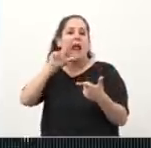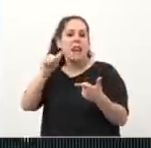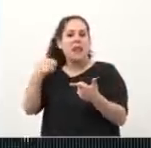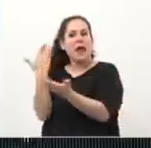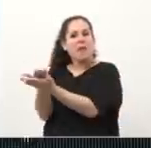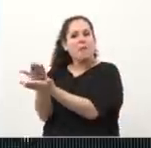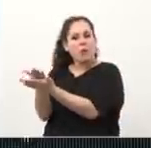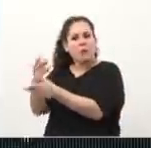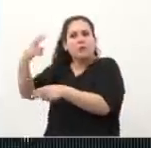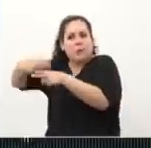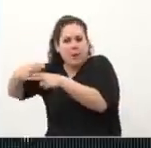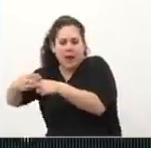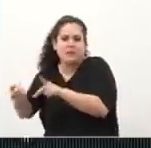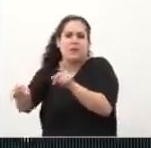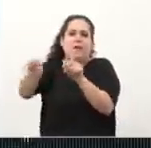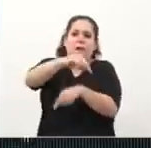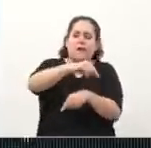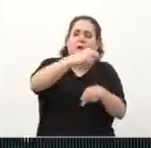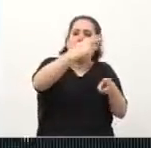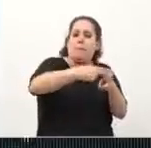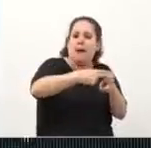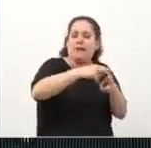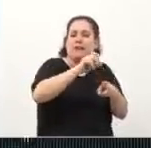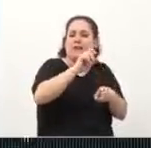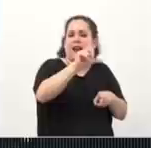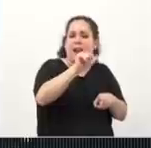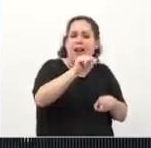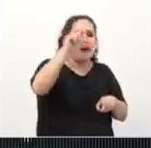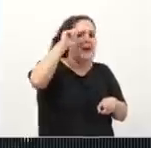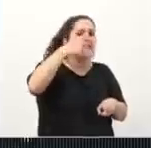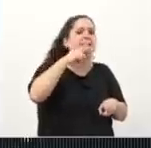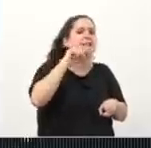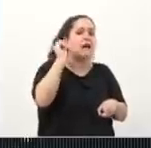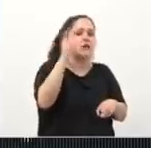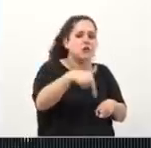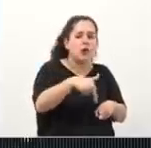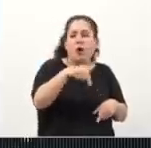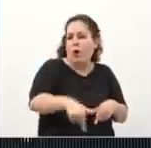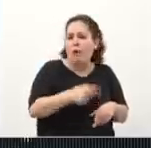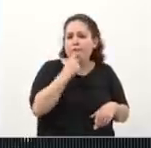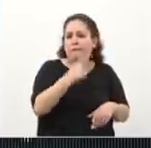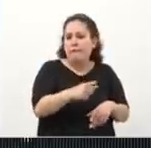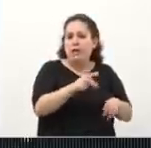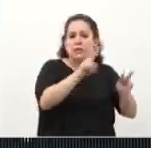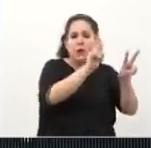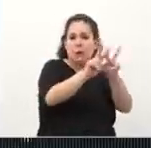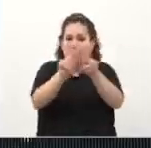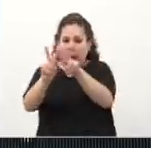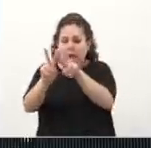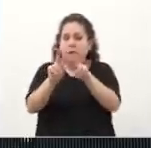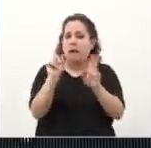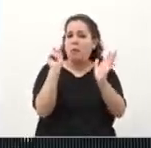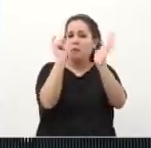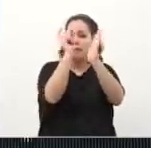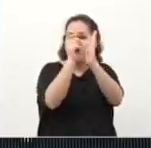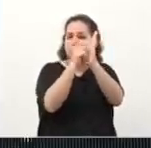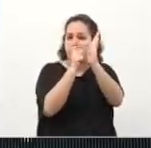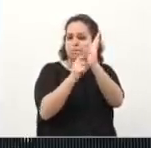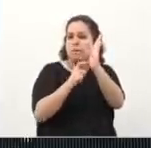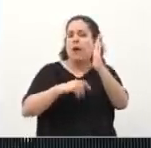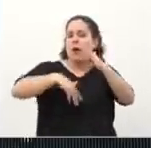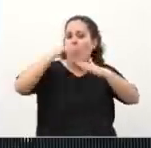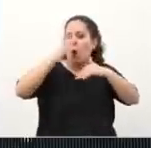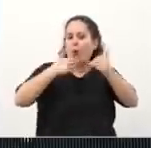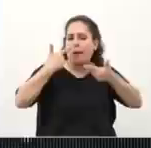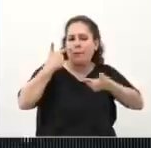de ahí surgió el Parque de la Estación. En términos de transparencia, hoy con un clic, entrás en Vea Obra y tenés los datos de todas las obras de la ciudad,